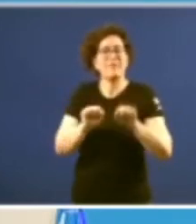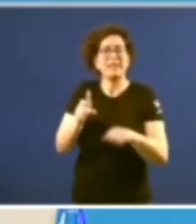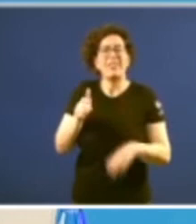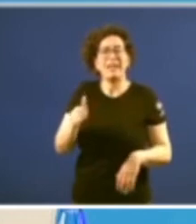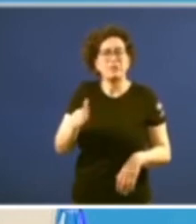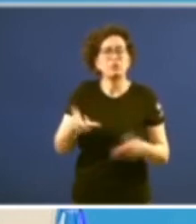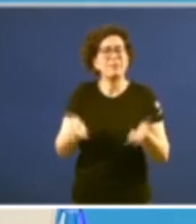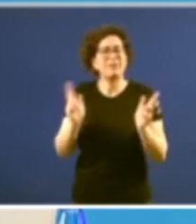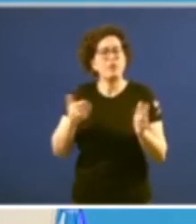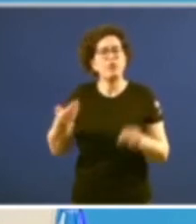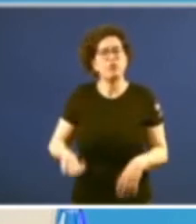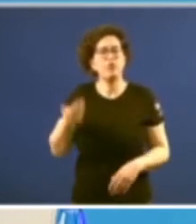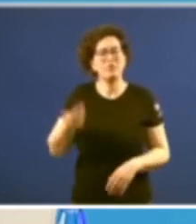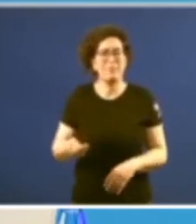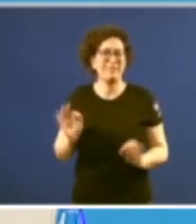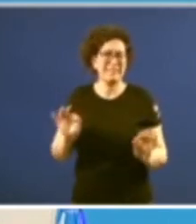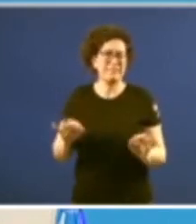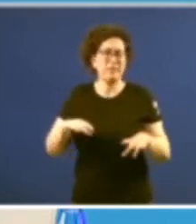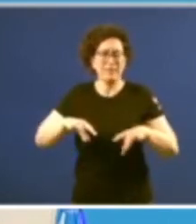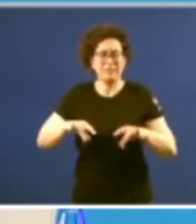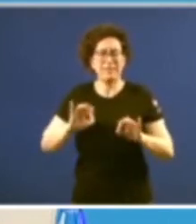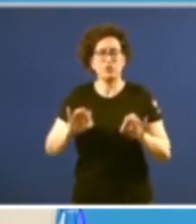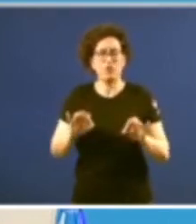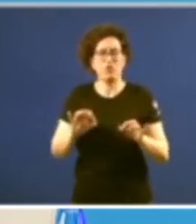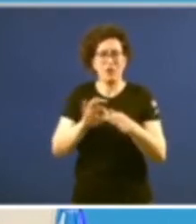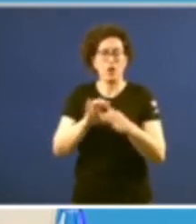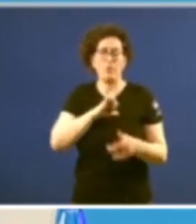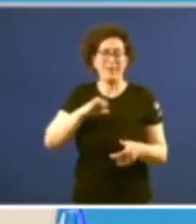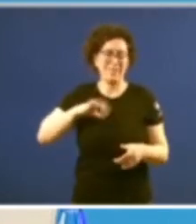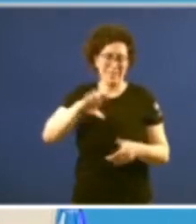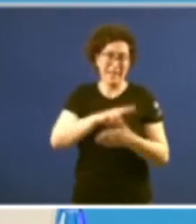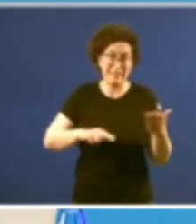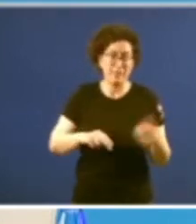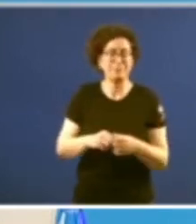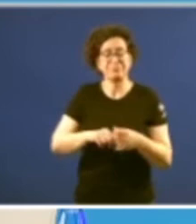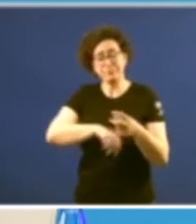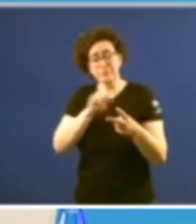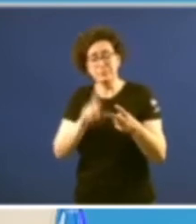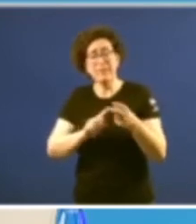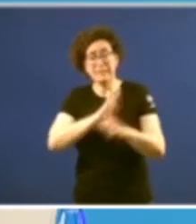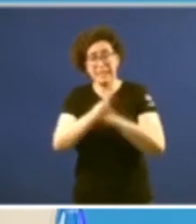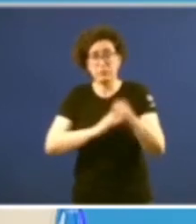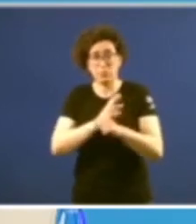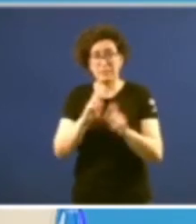libertades fundamentales en el territorio de la comunidad autónoma de Galicia la segunda legislatura